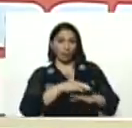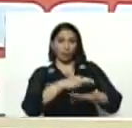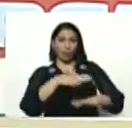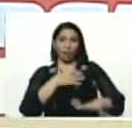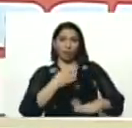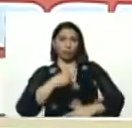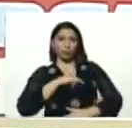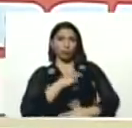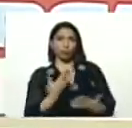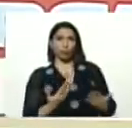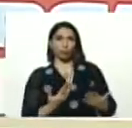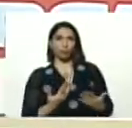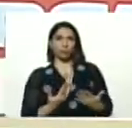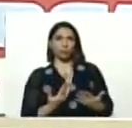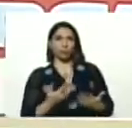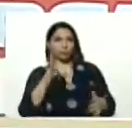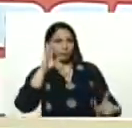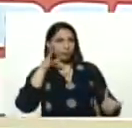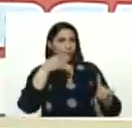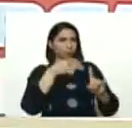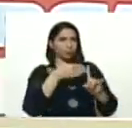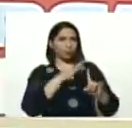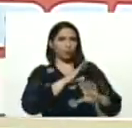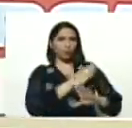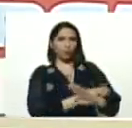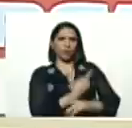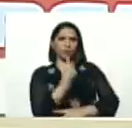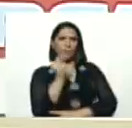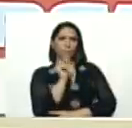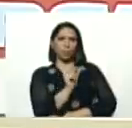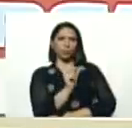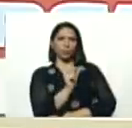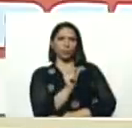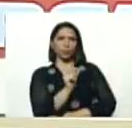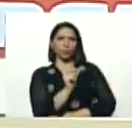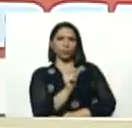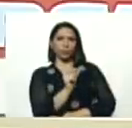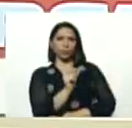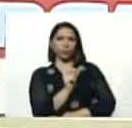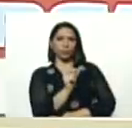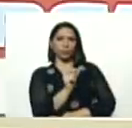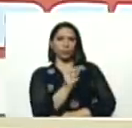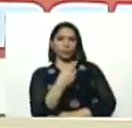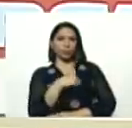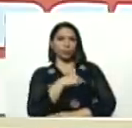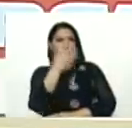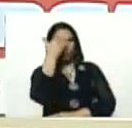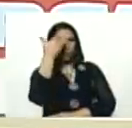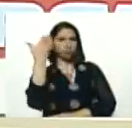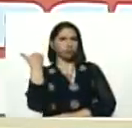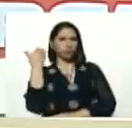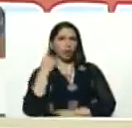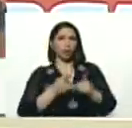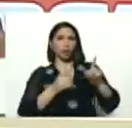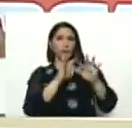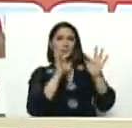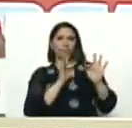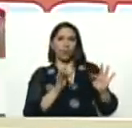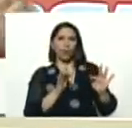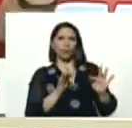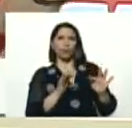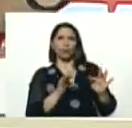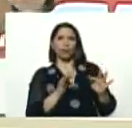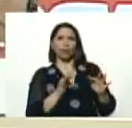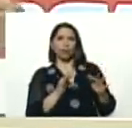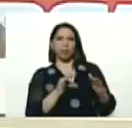a nosotros, bueno, que concentramos, la fuerza, en un punto, y nos estamos, olvidando, de alguna manera, en el área, que